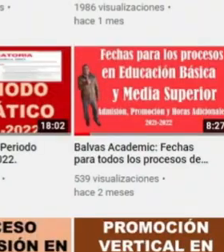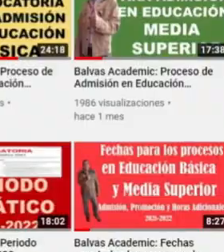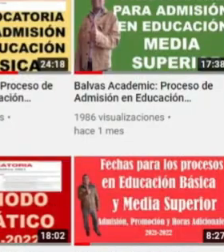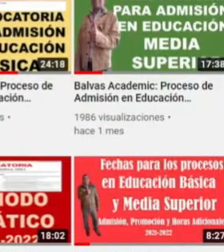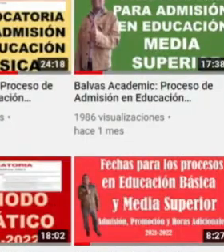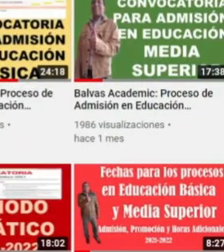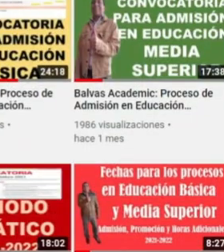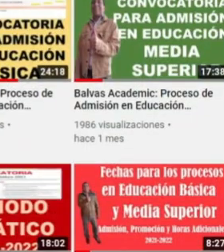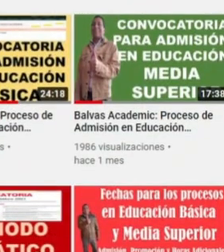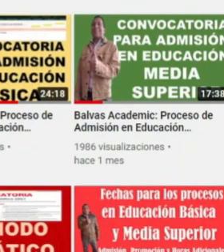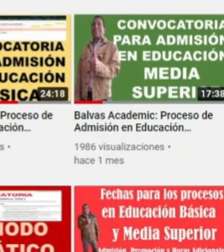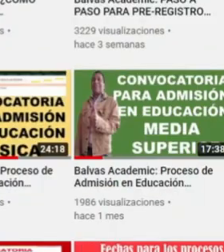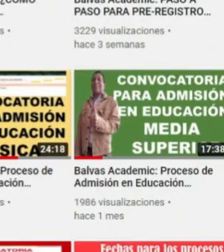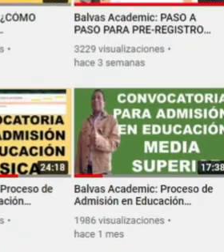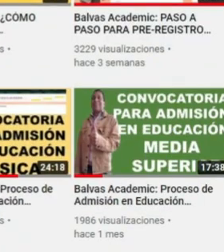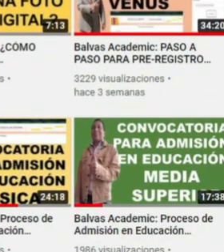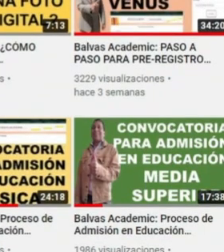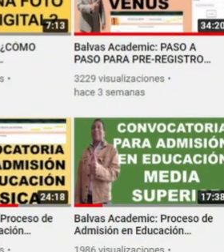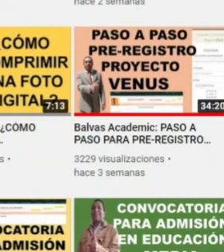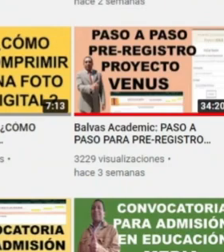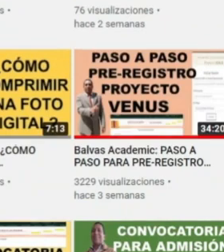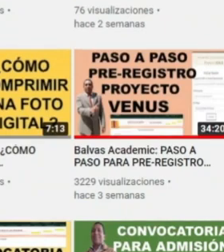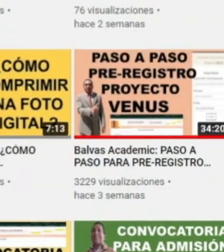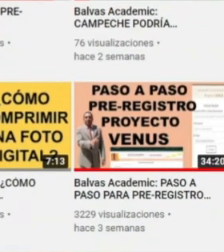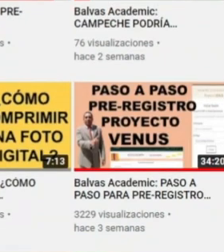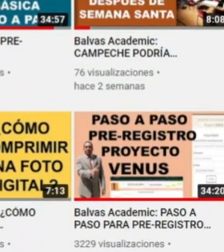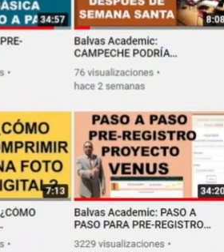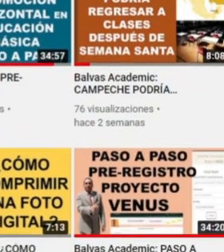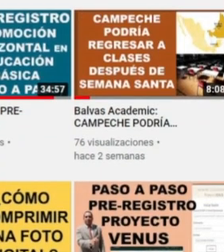Muchas gracias.